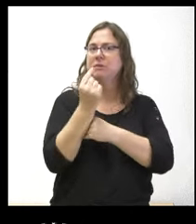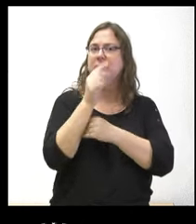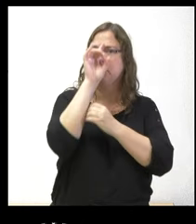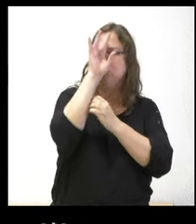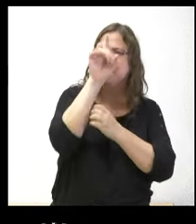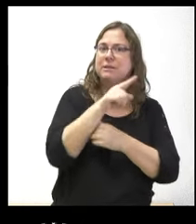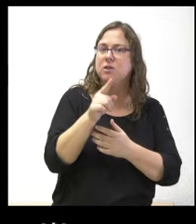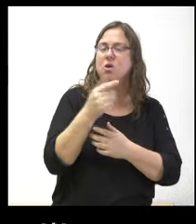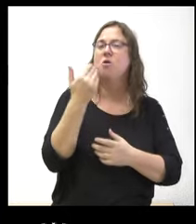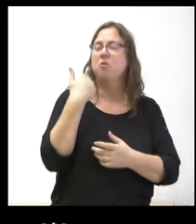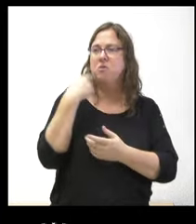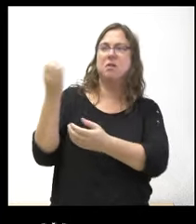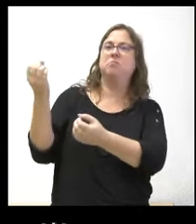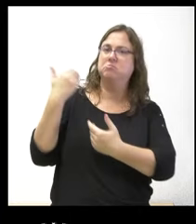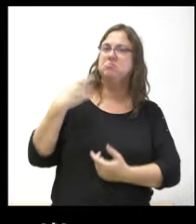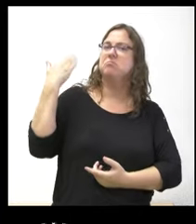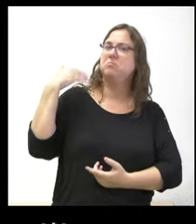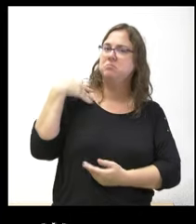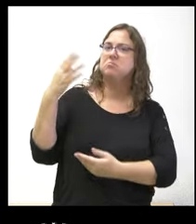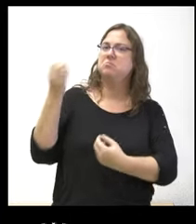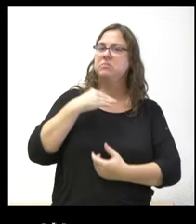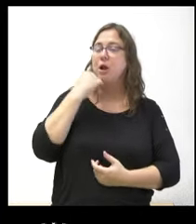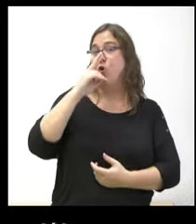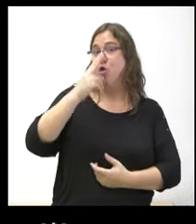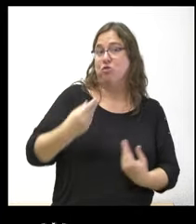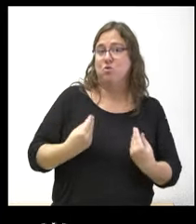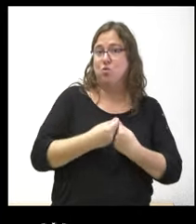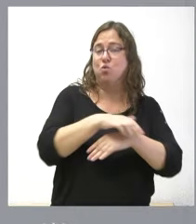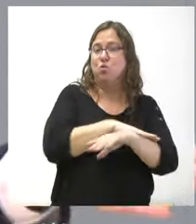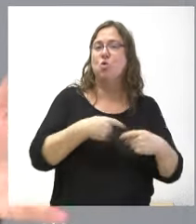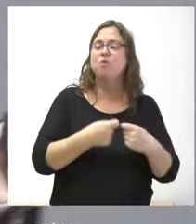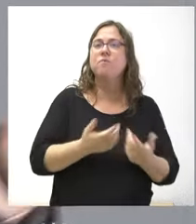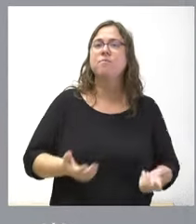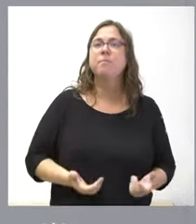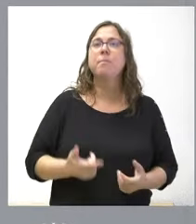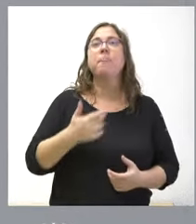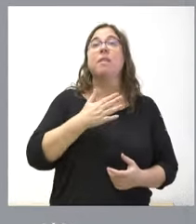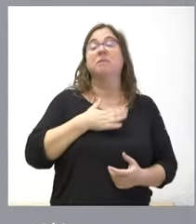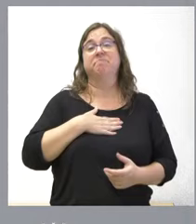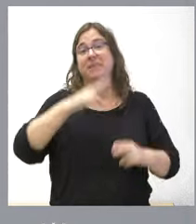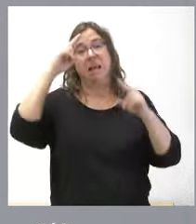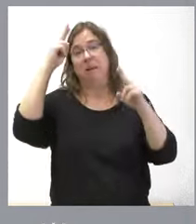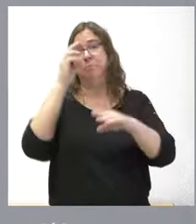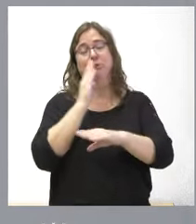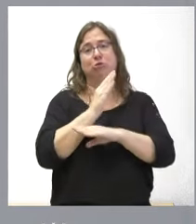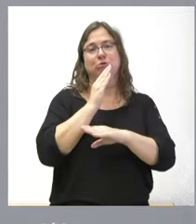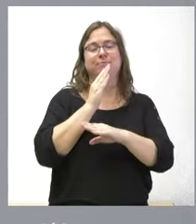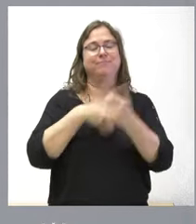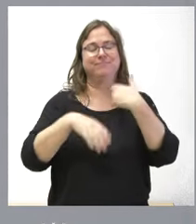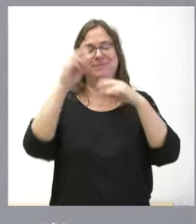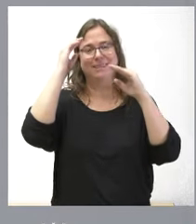o se la habían trasladado en algún momento en estos más de dos años de gobierno pues lo vemos con respeto al trabajo del parlamento es que